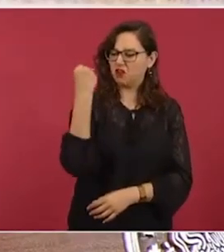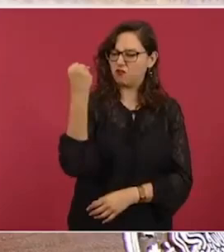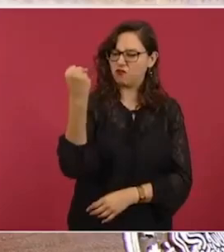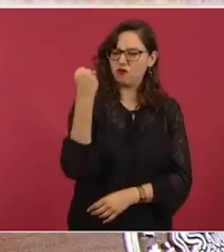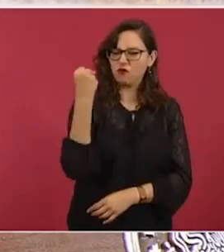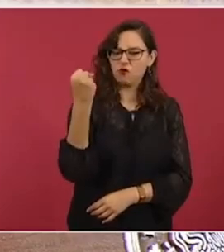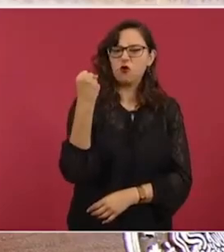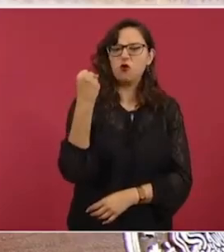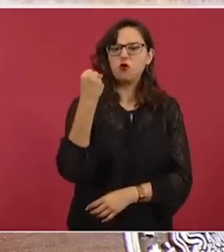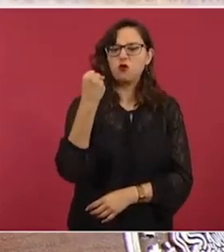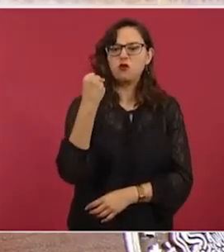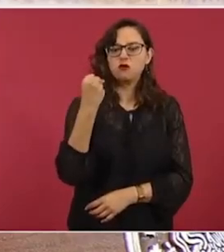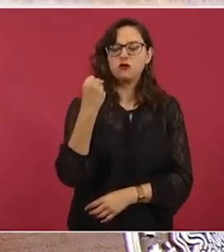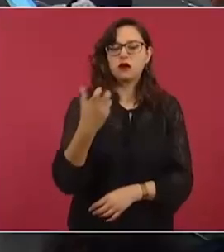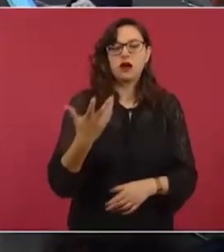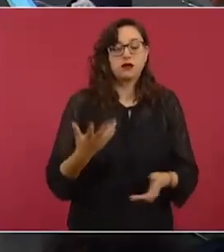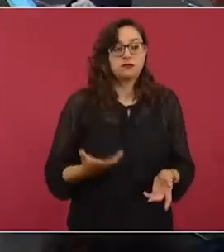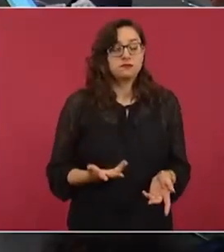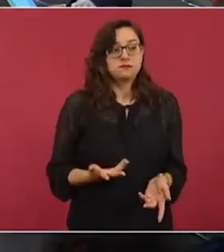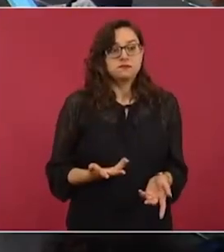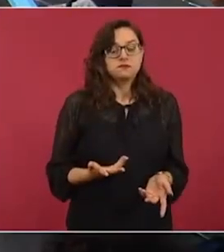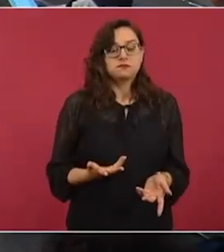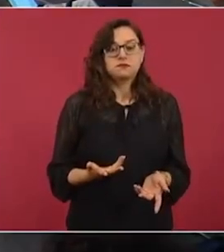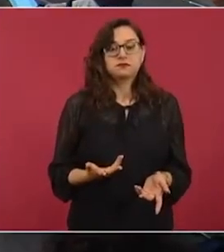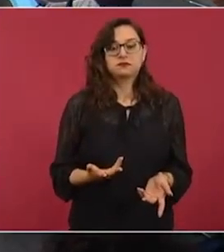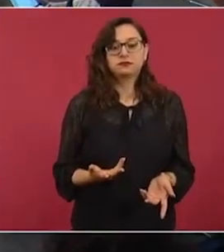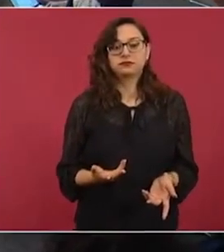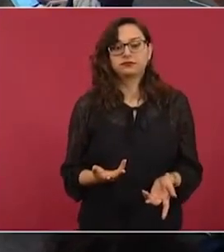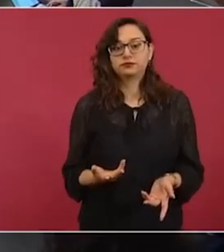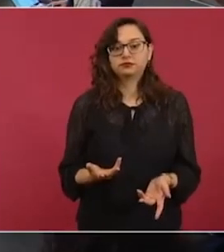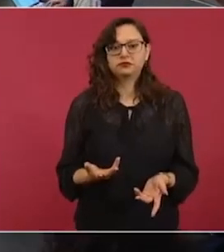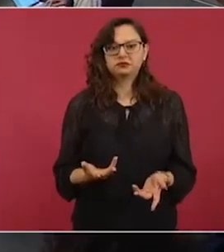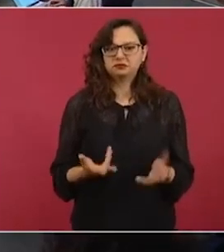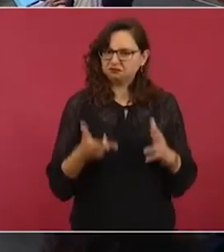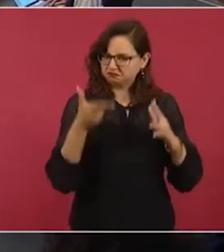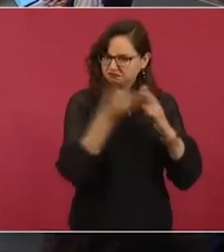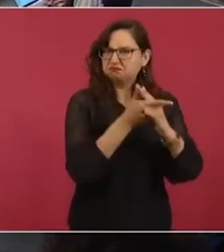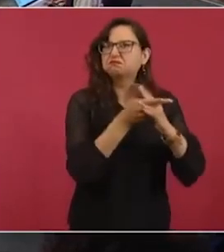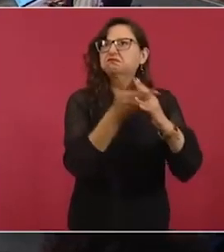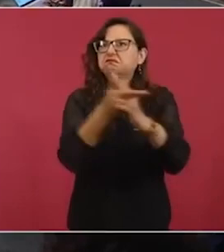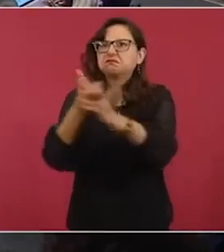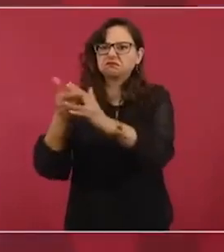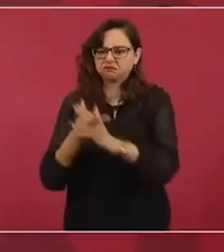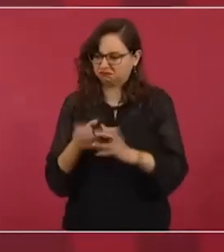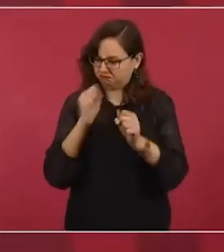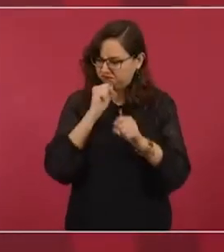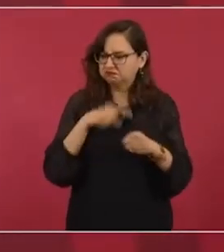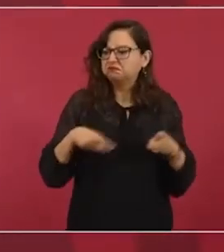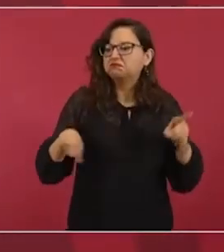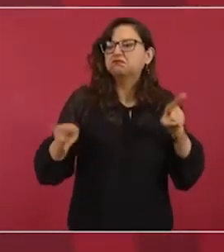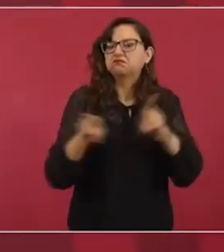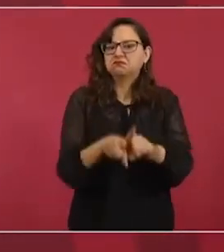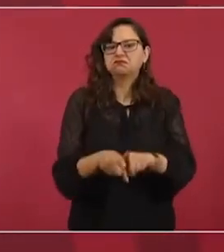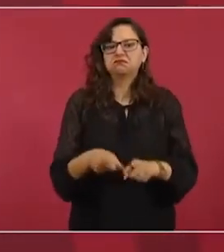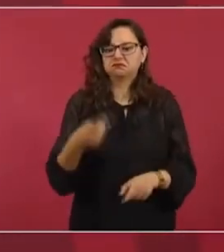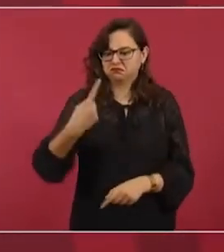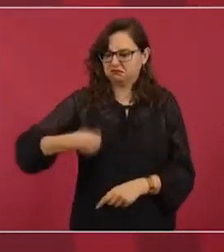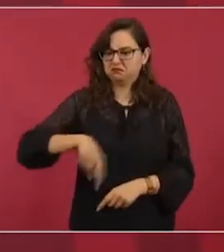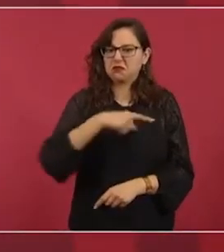exterminios, masacres,